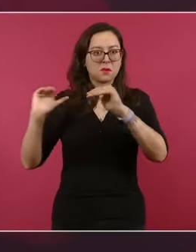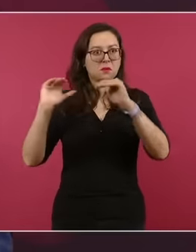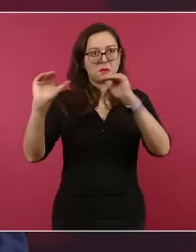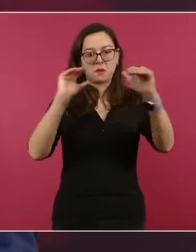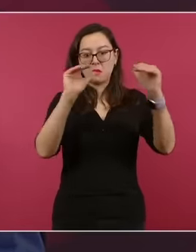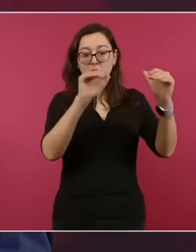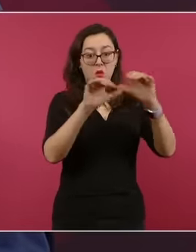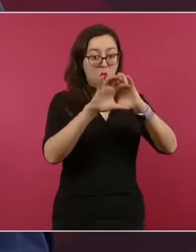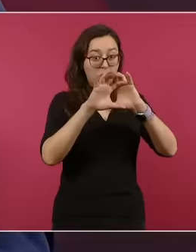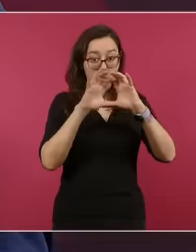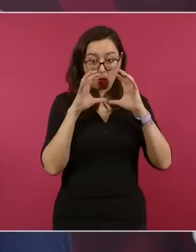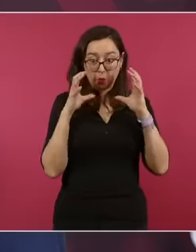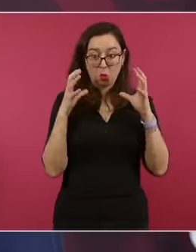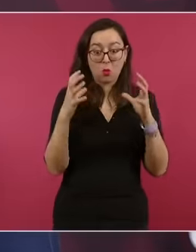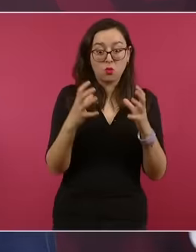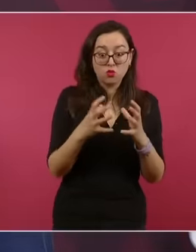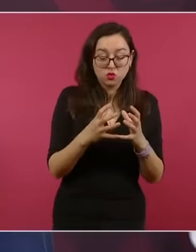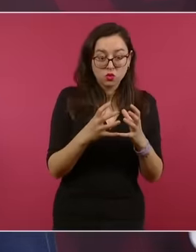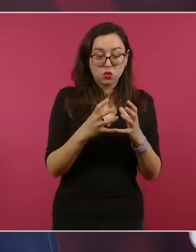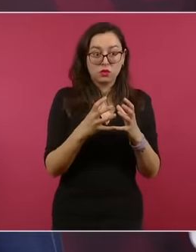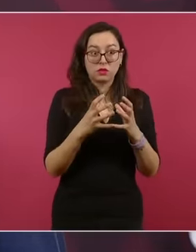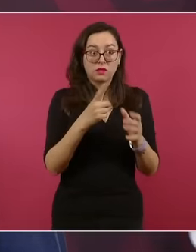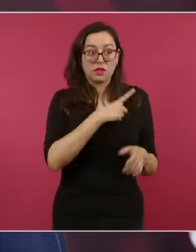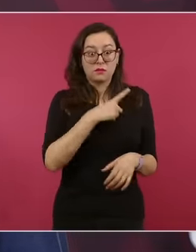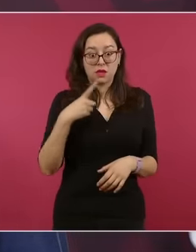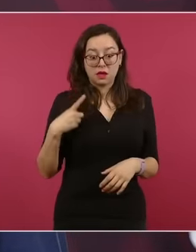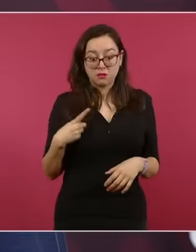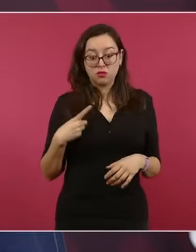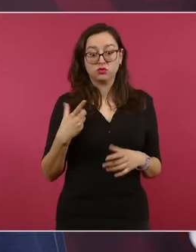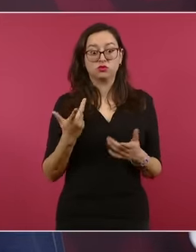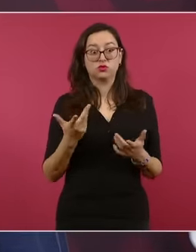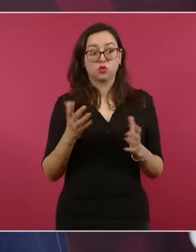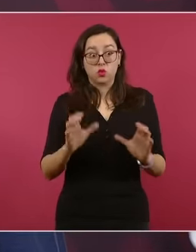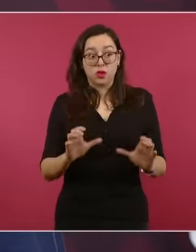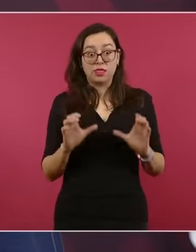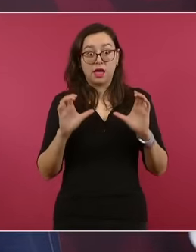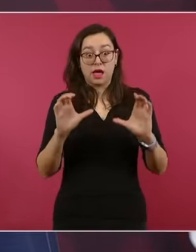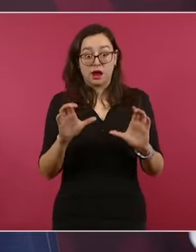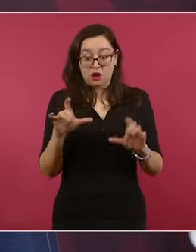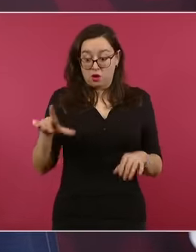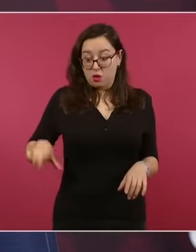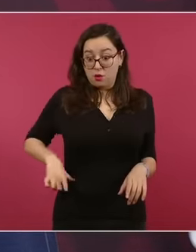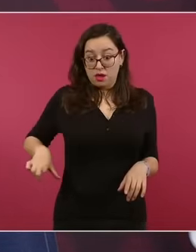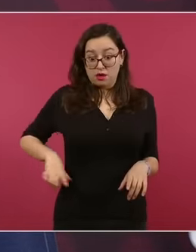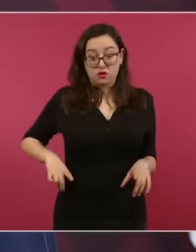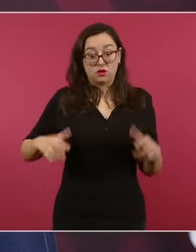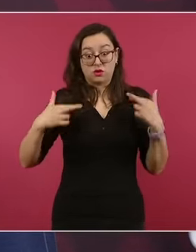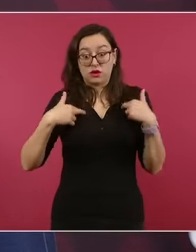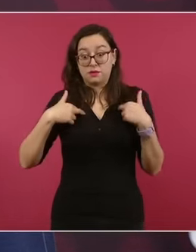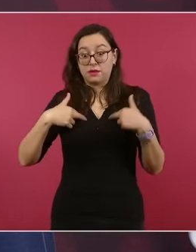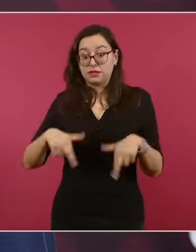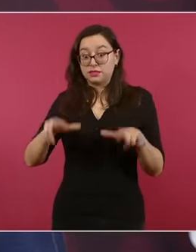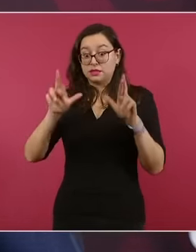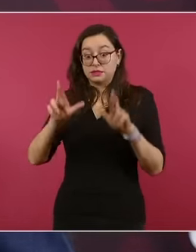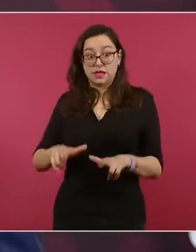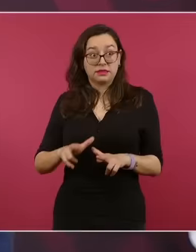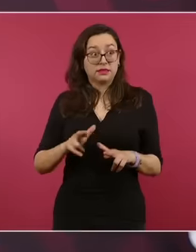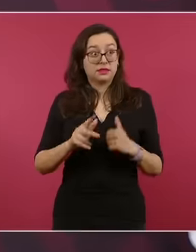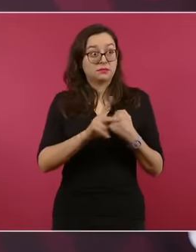a los diplomáticos y para hacer